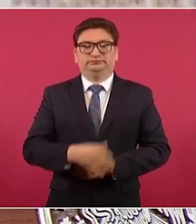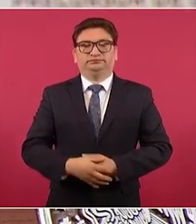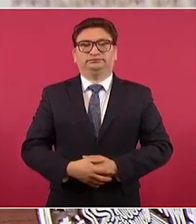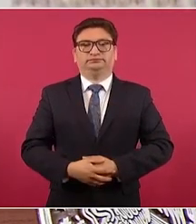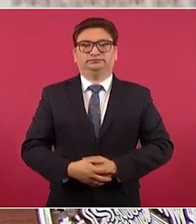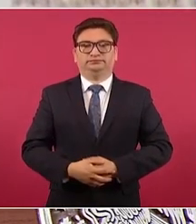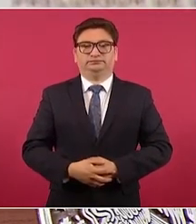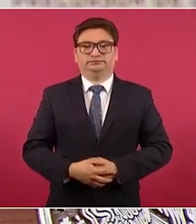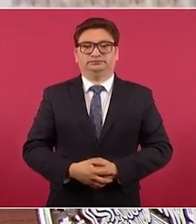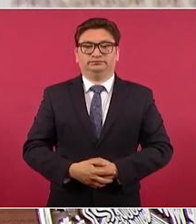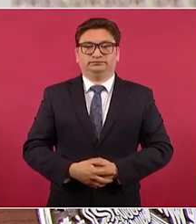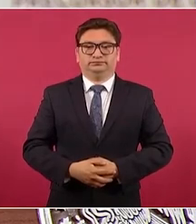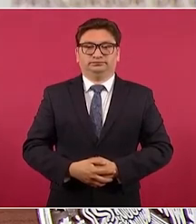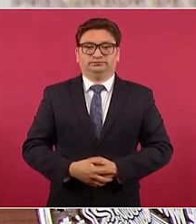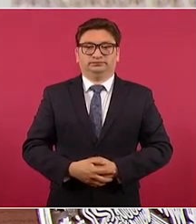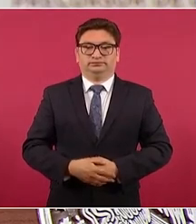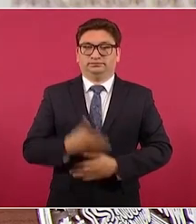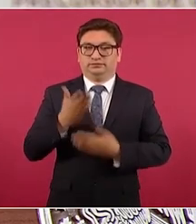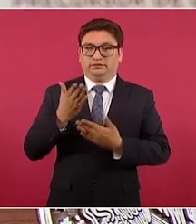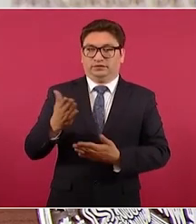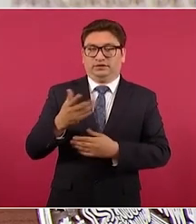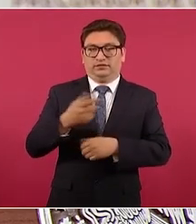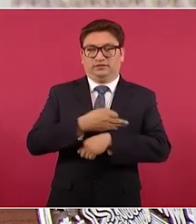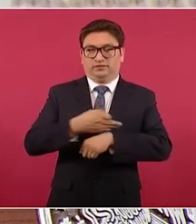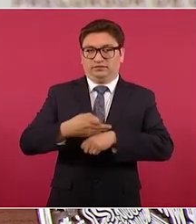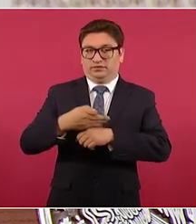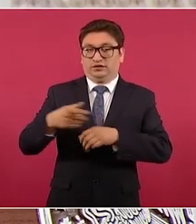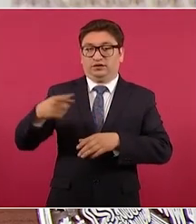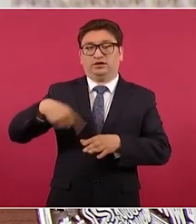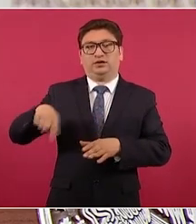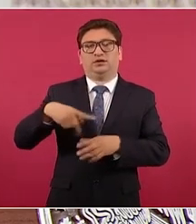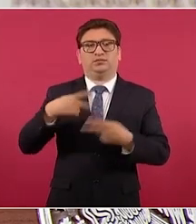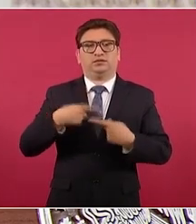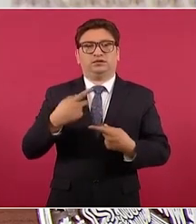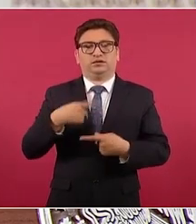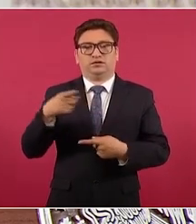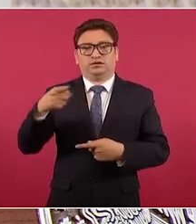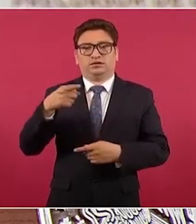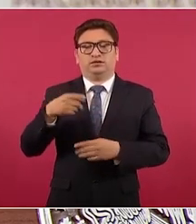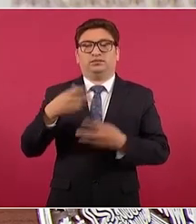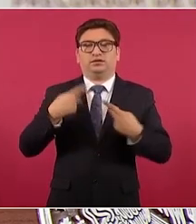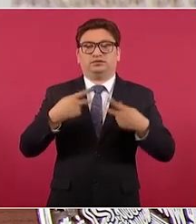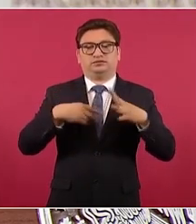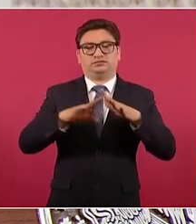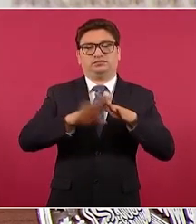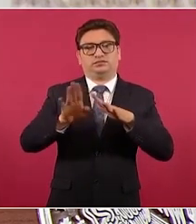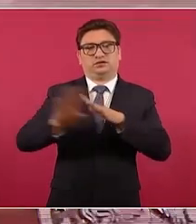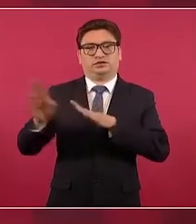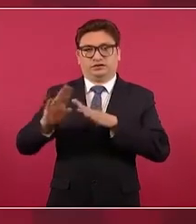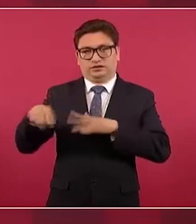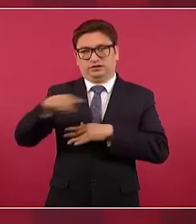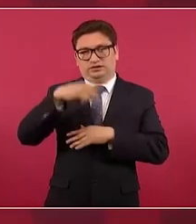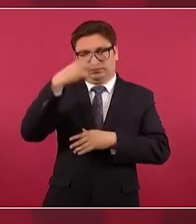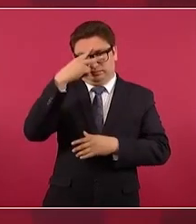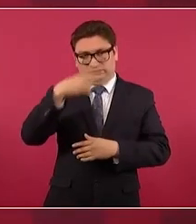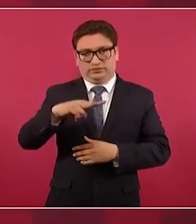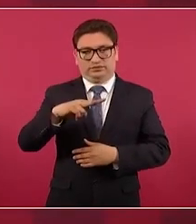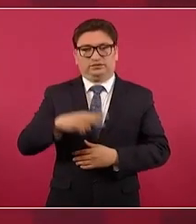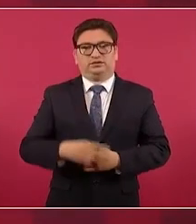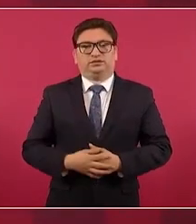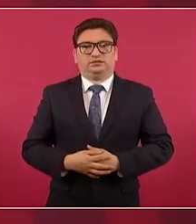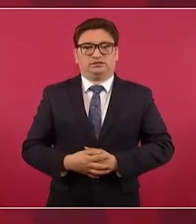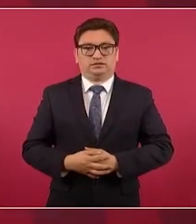pésame a familiares de migrantes mexicanos,